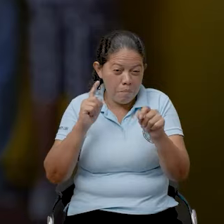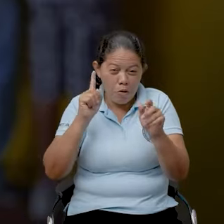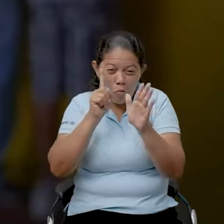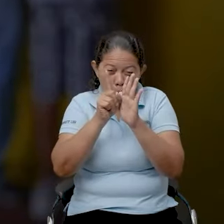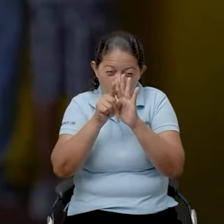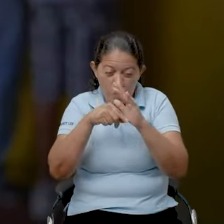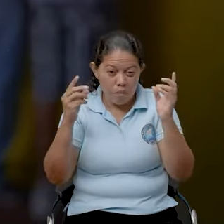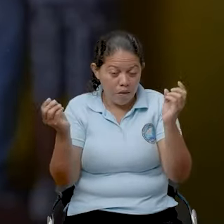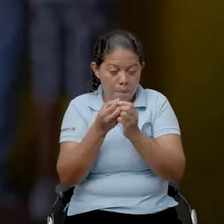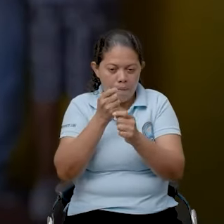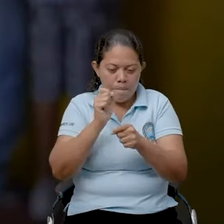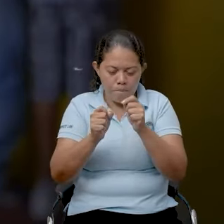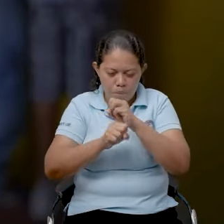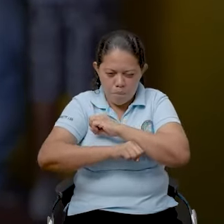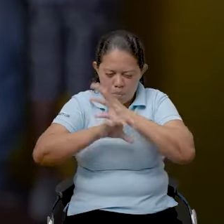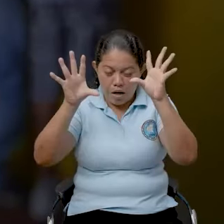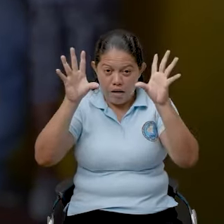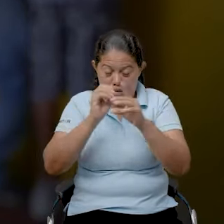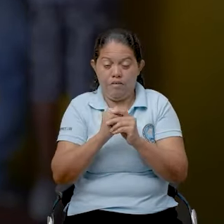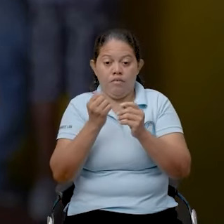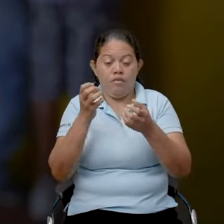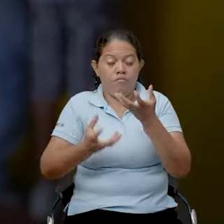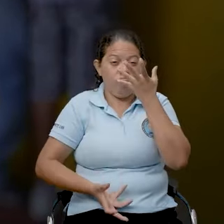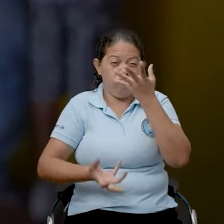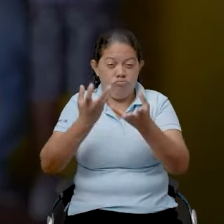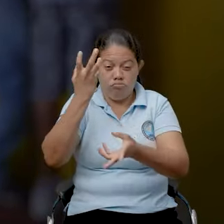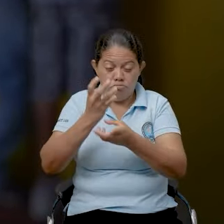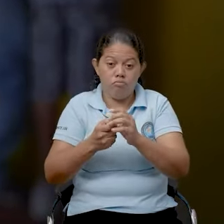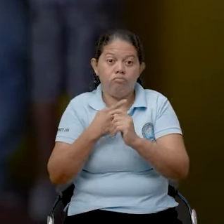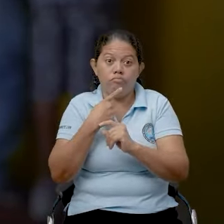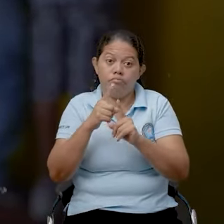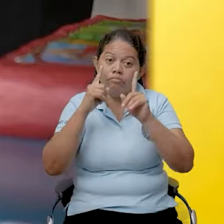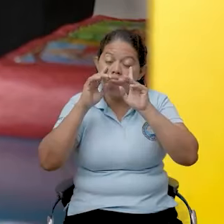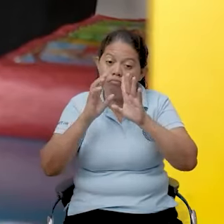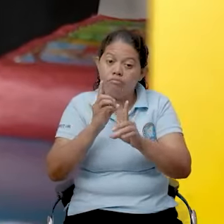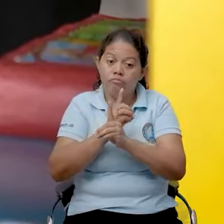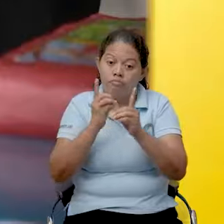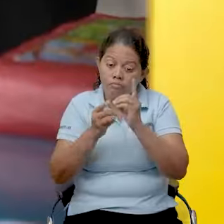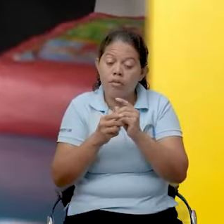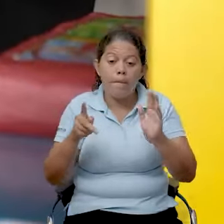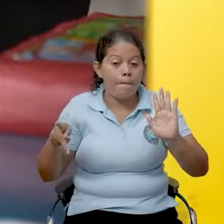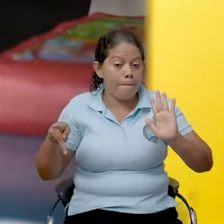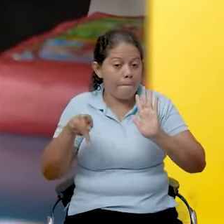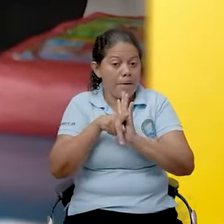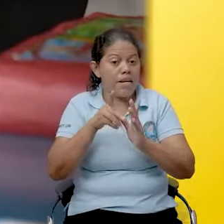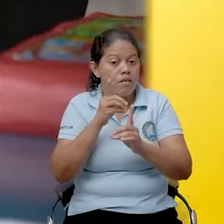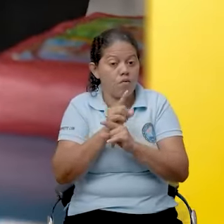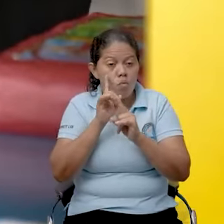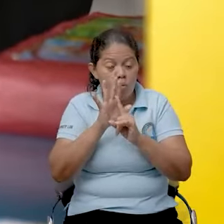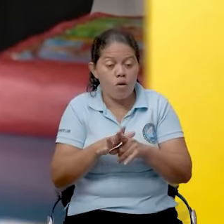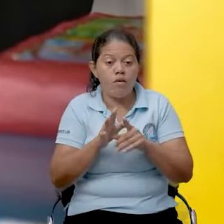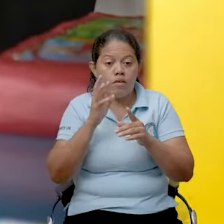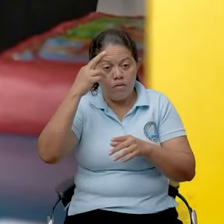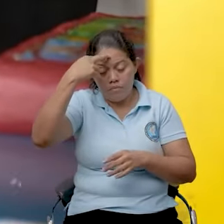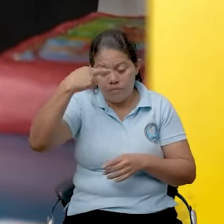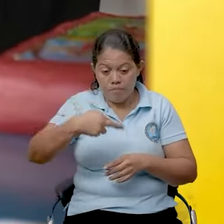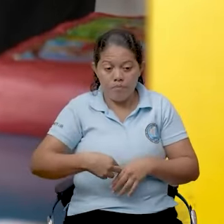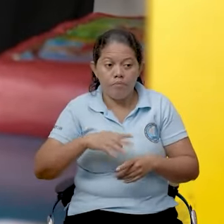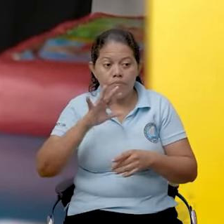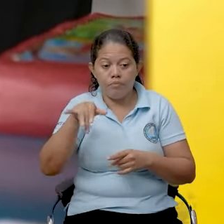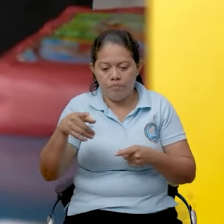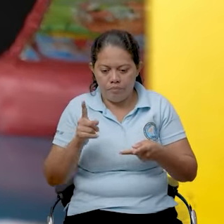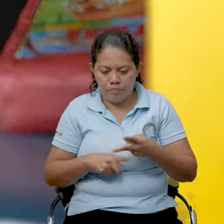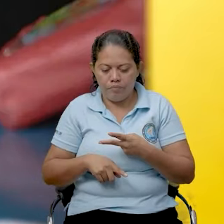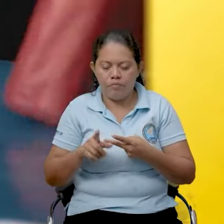Entonces, la polvo no es peligrosa si la sabemos manipular, pero es peligrosa si somos irresponsables. Todos